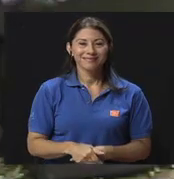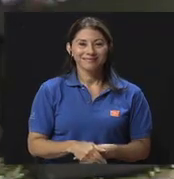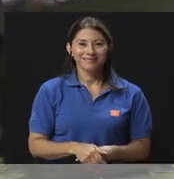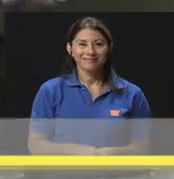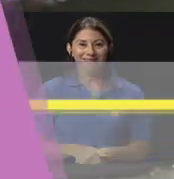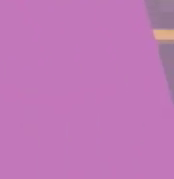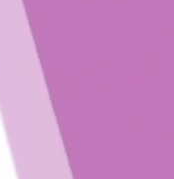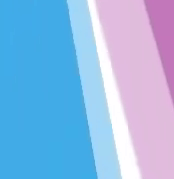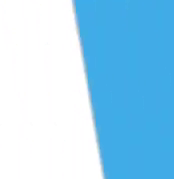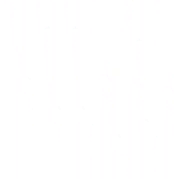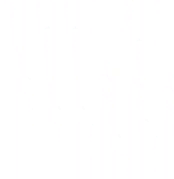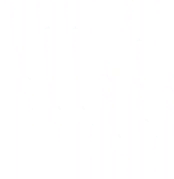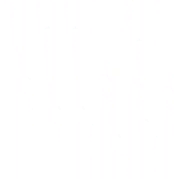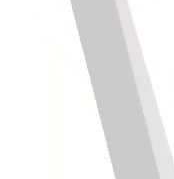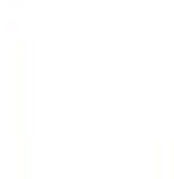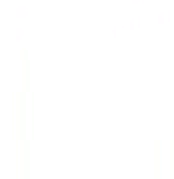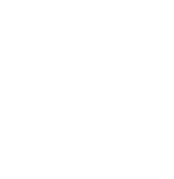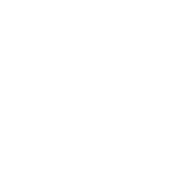próxima.